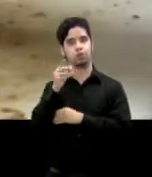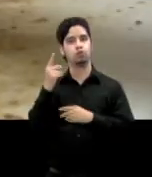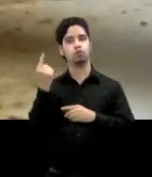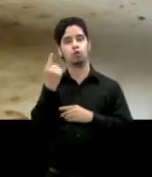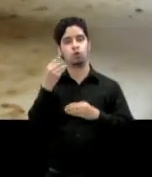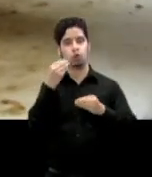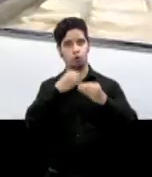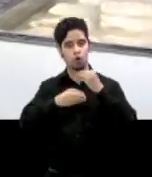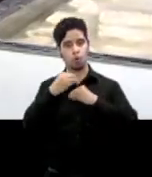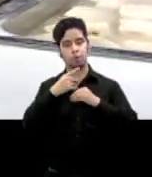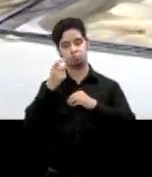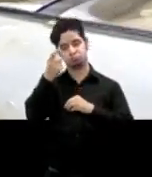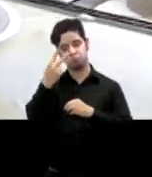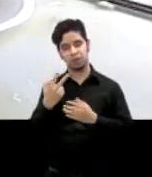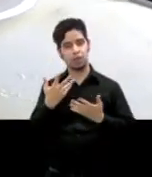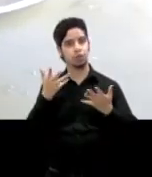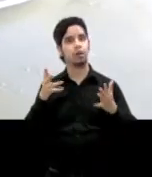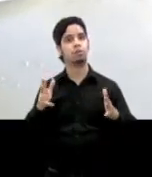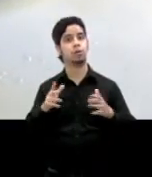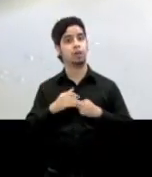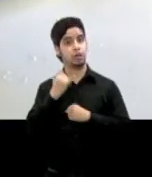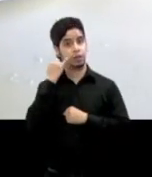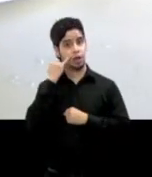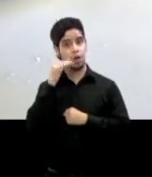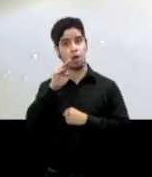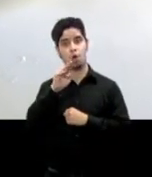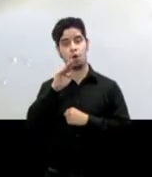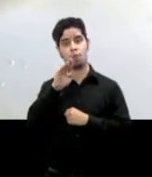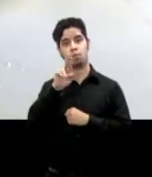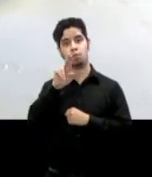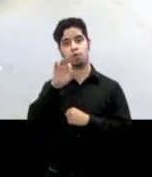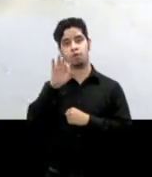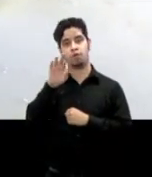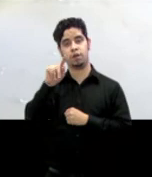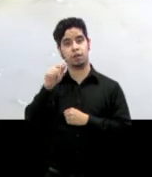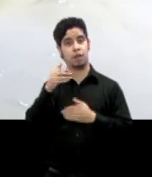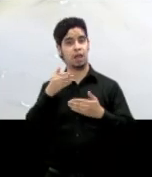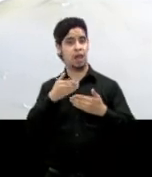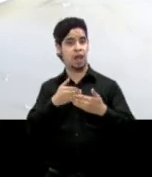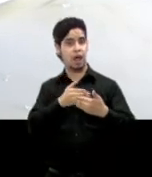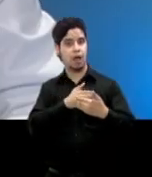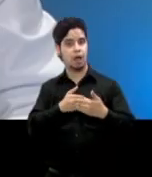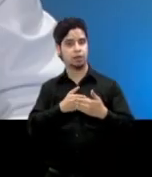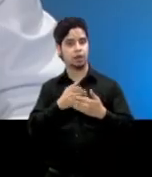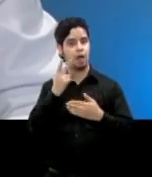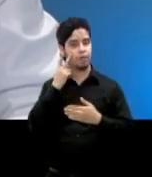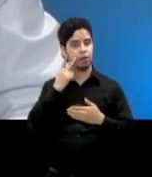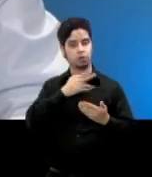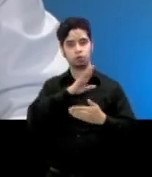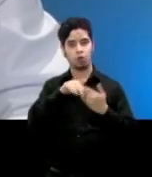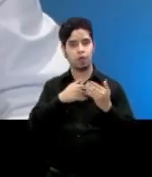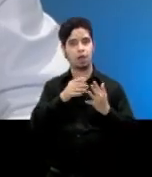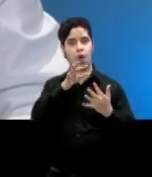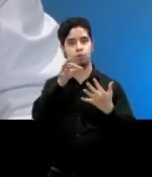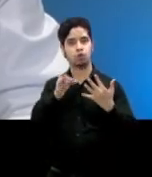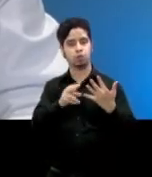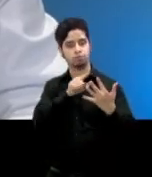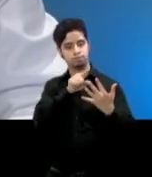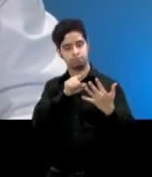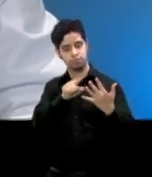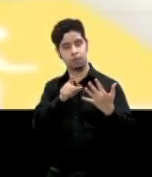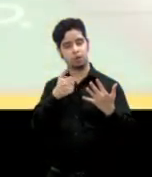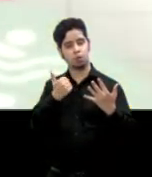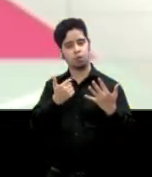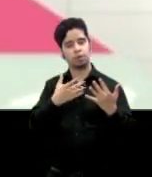una de las mitades si es buffet antes de servirte analiza cuáles son las opciones y qué es lo que más te gusta